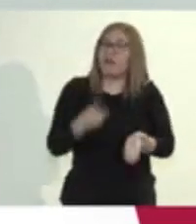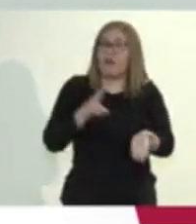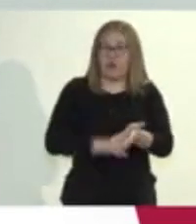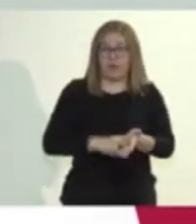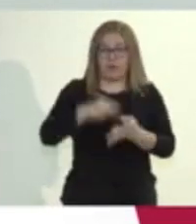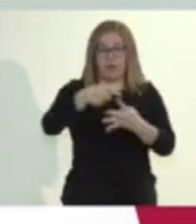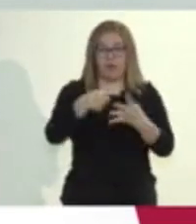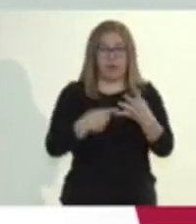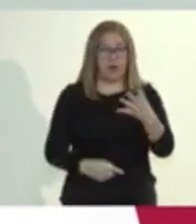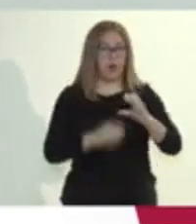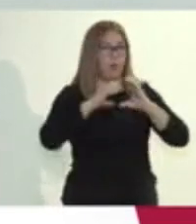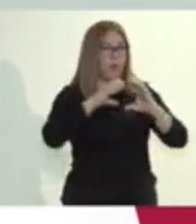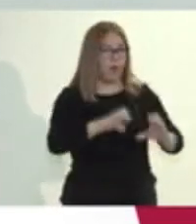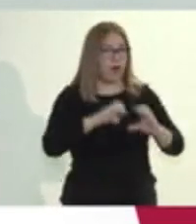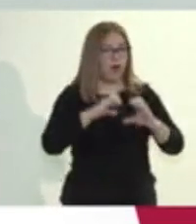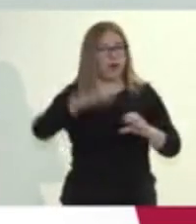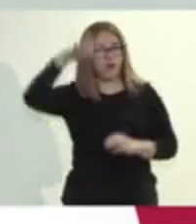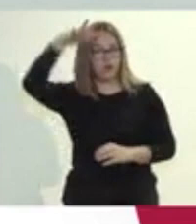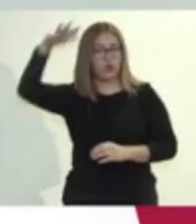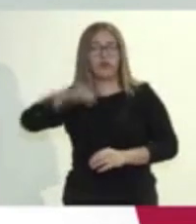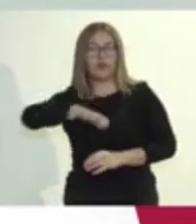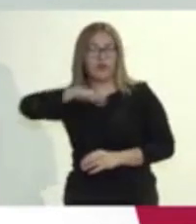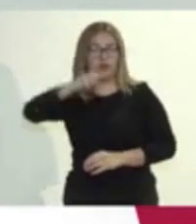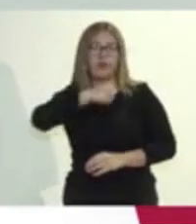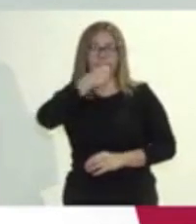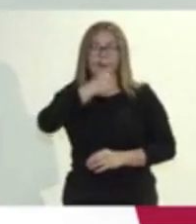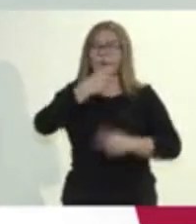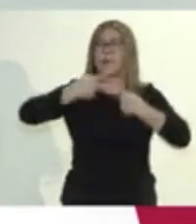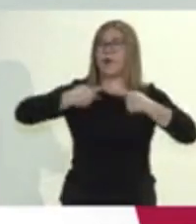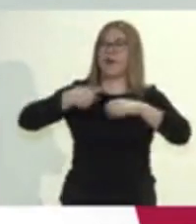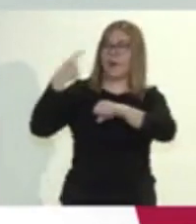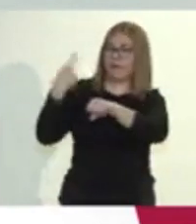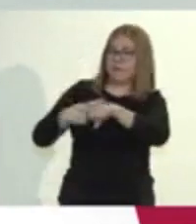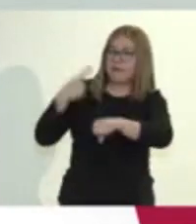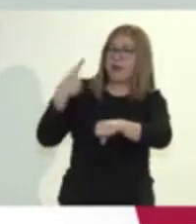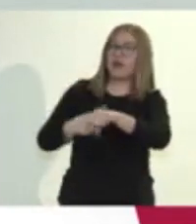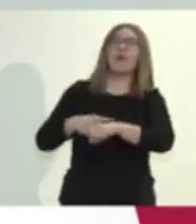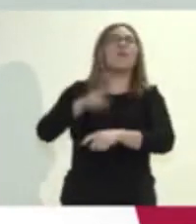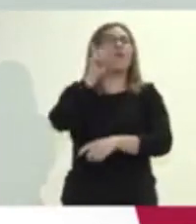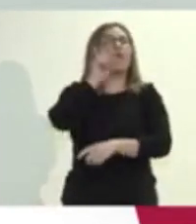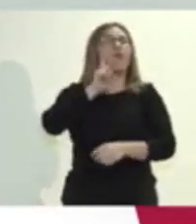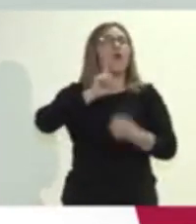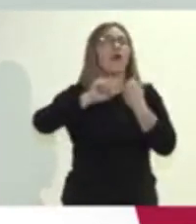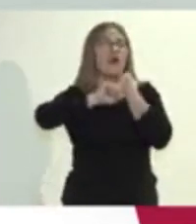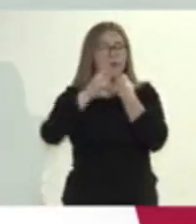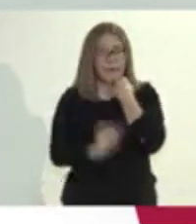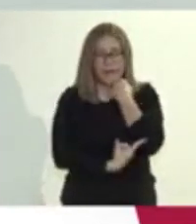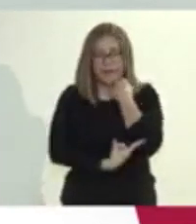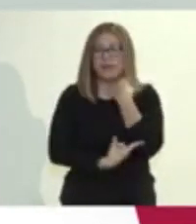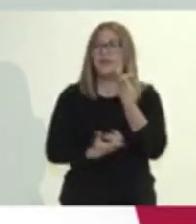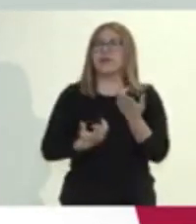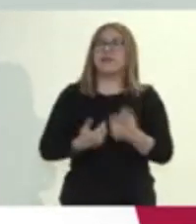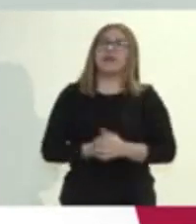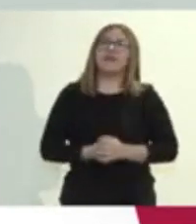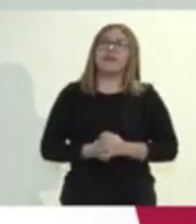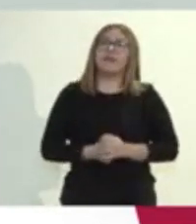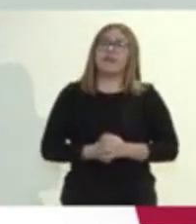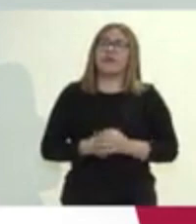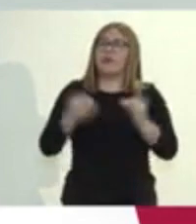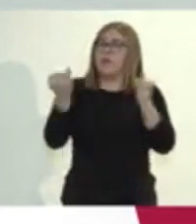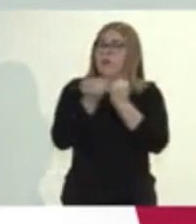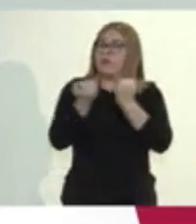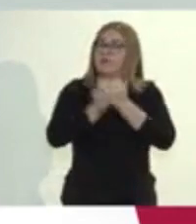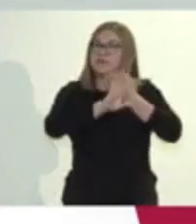cuidado a los adultos mayores, las personas con factores de riesgo, a las embarazadas y evitar, evitar al